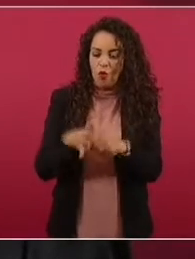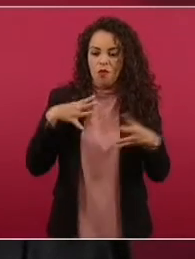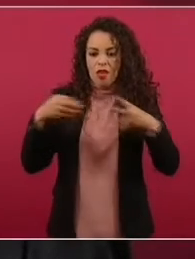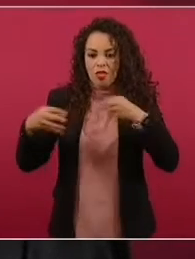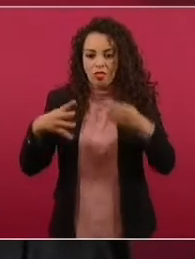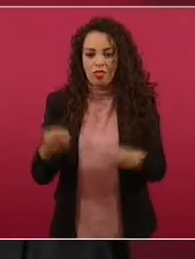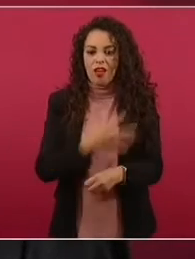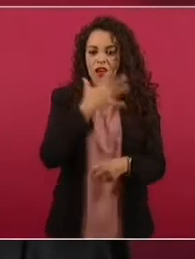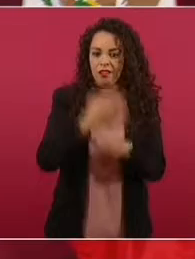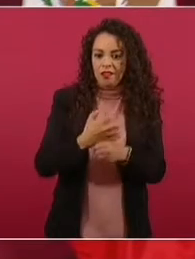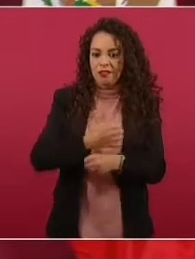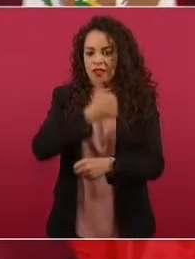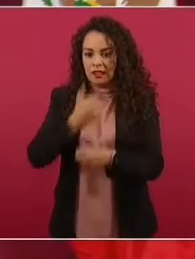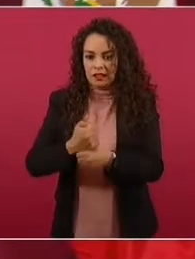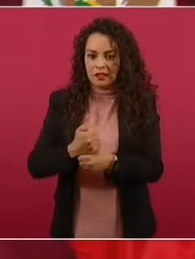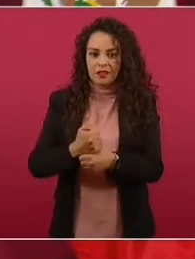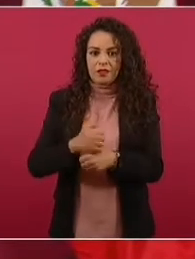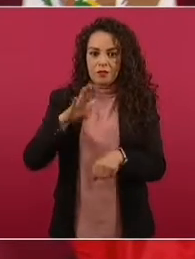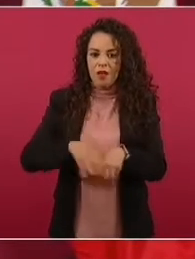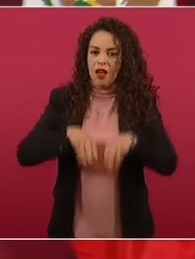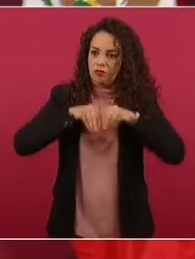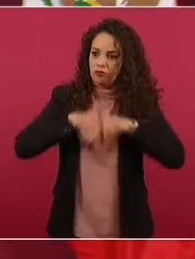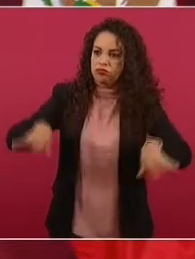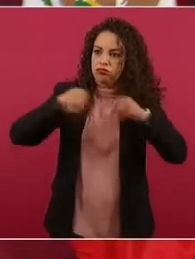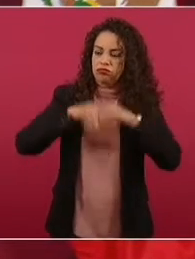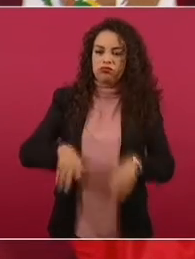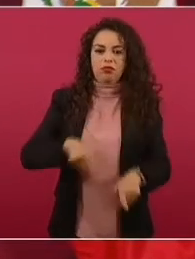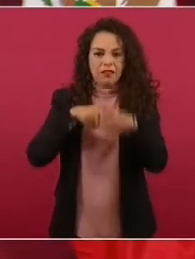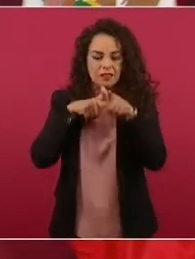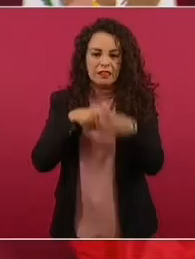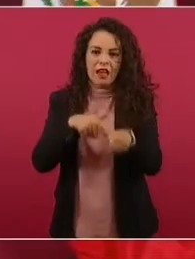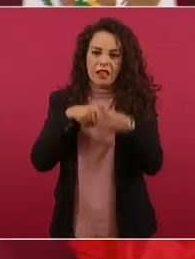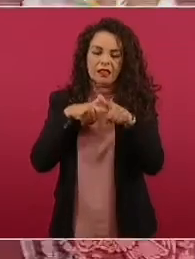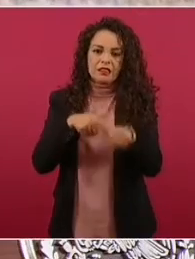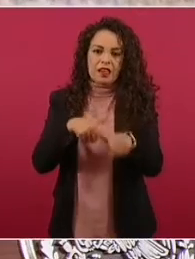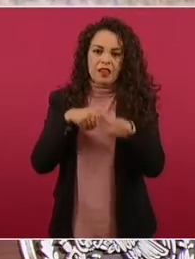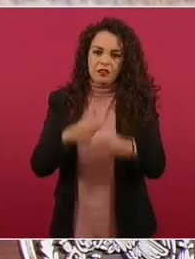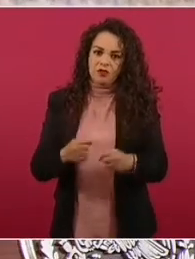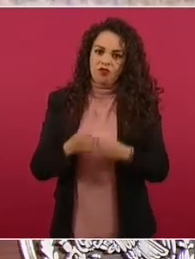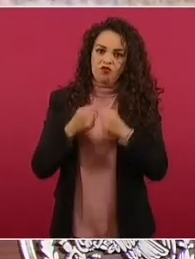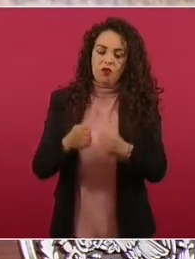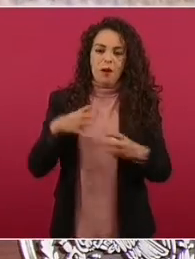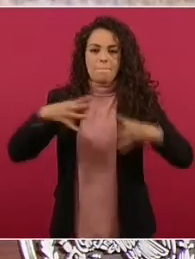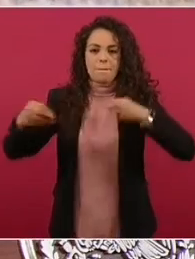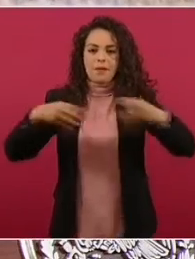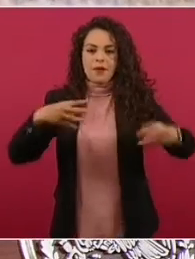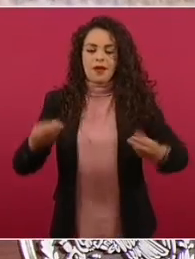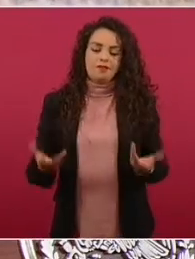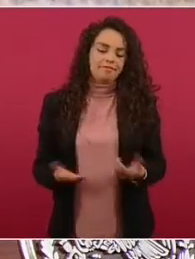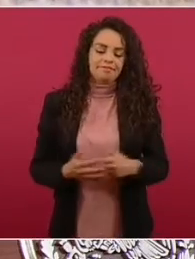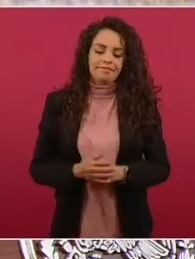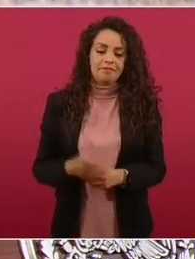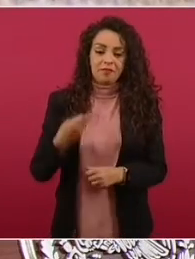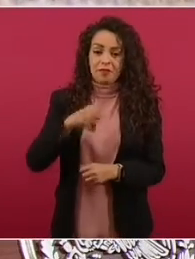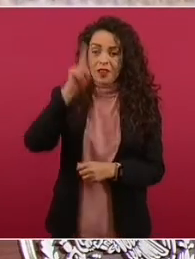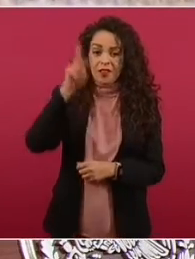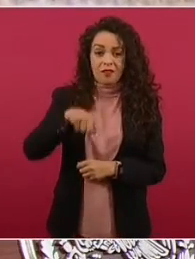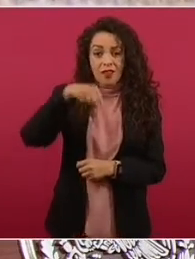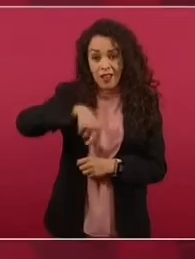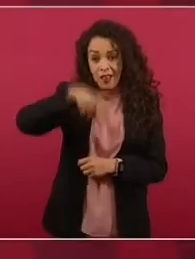pero México es un país